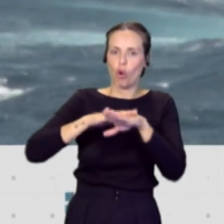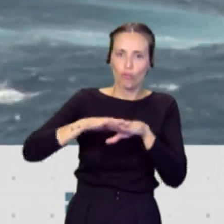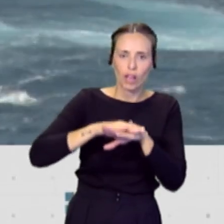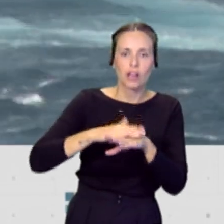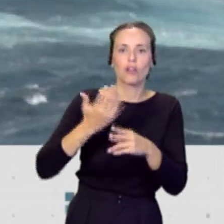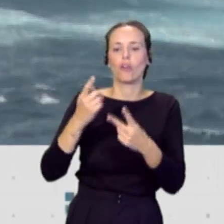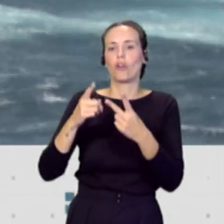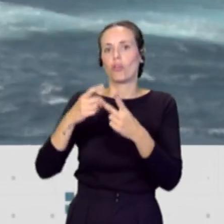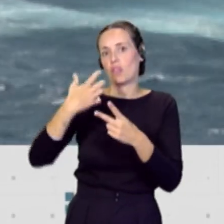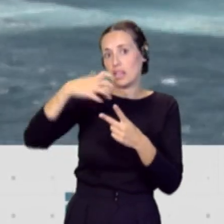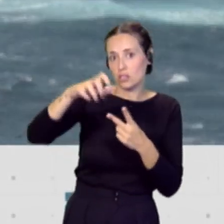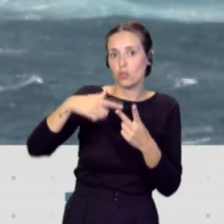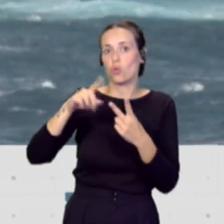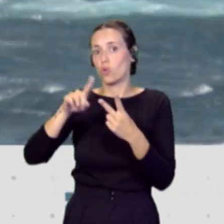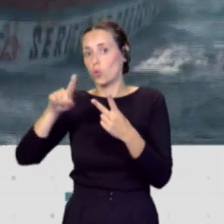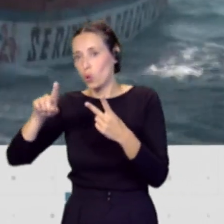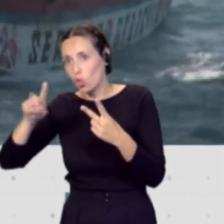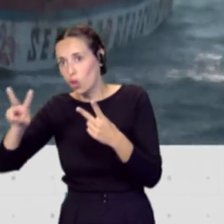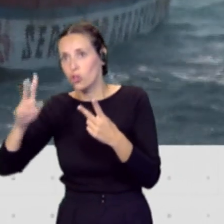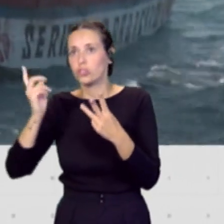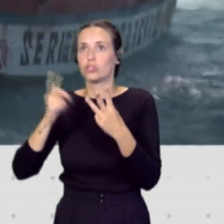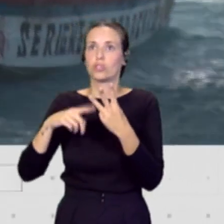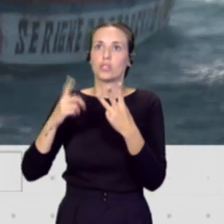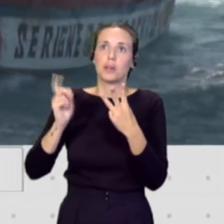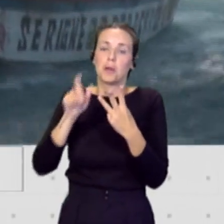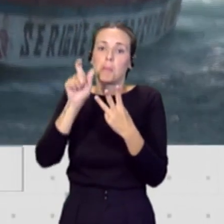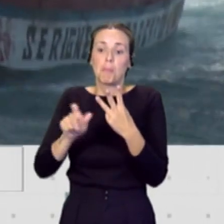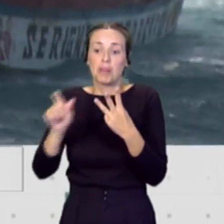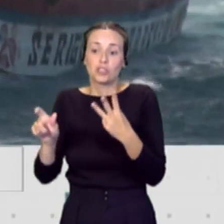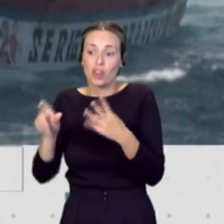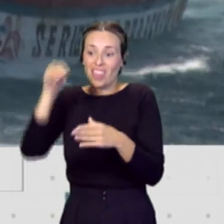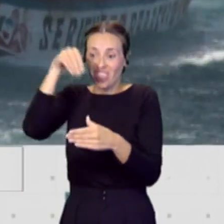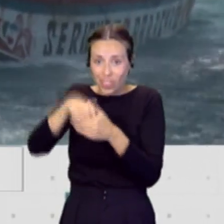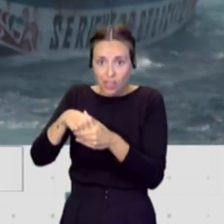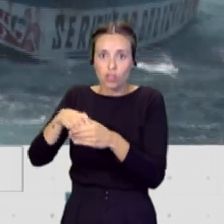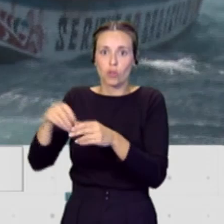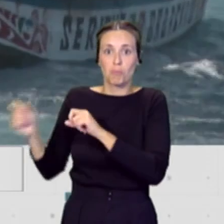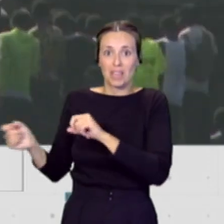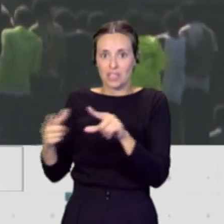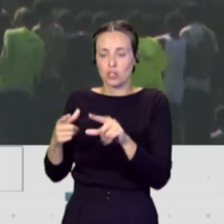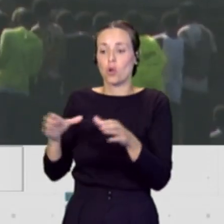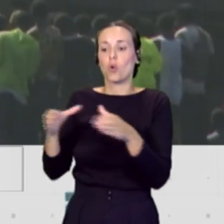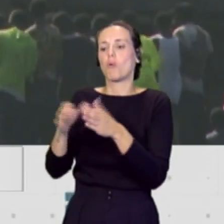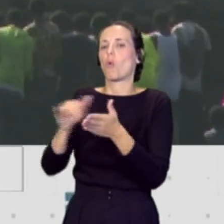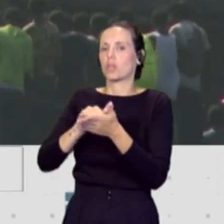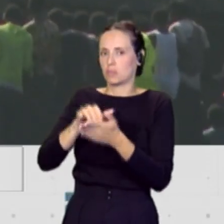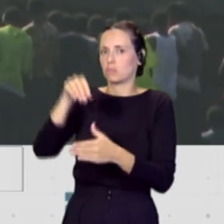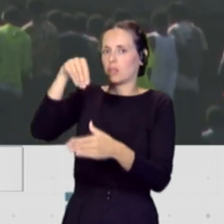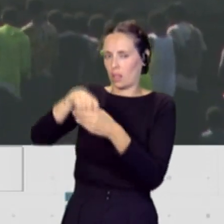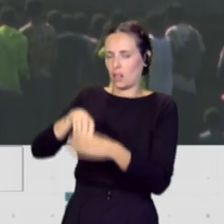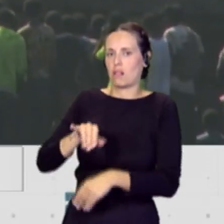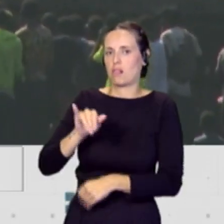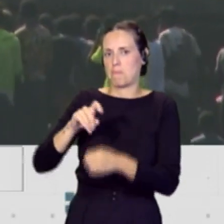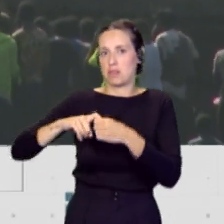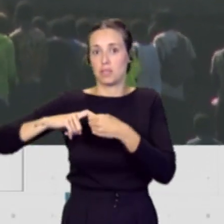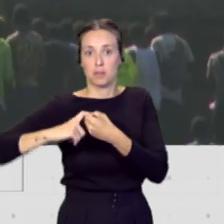toda la gente que tiene que ver con el tema de migraciones. Ahí empieza y continúa desde ese